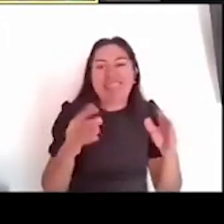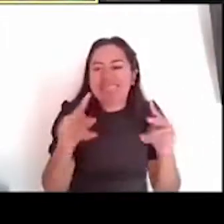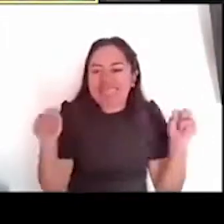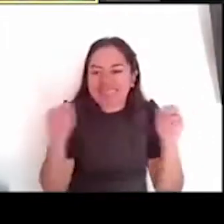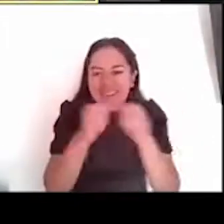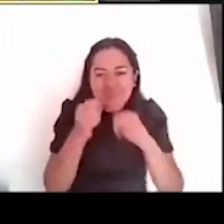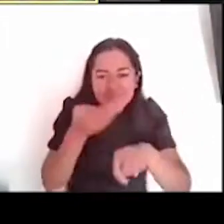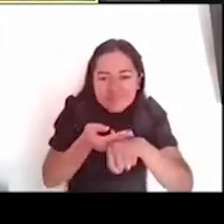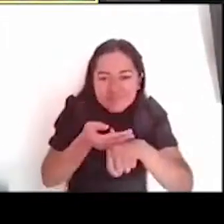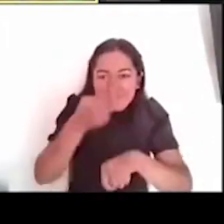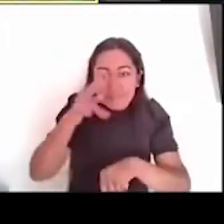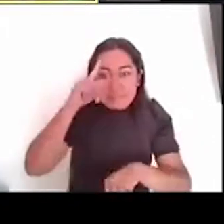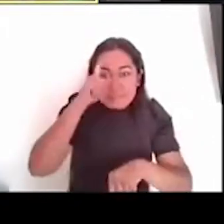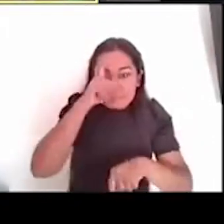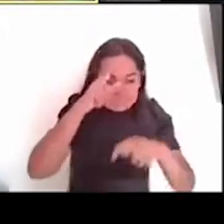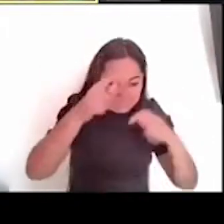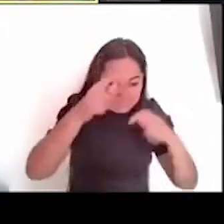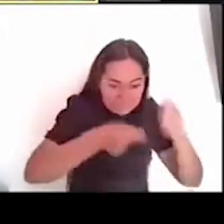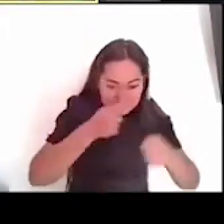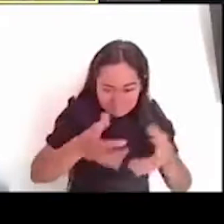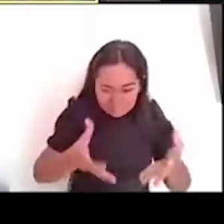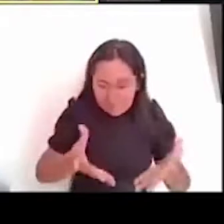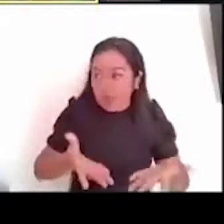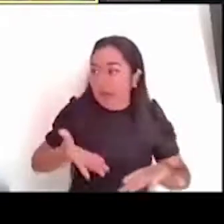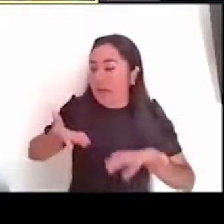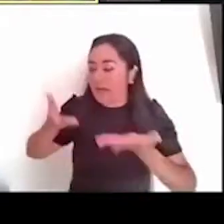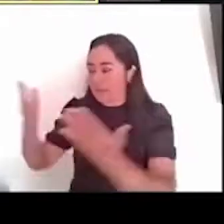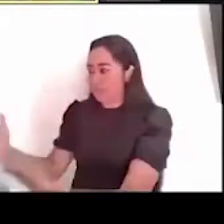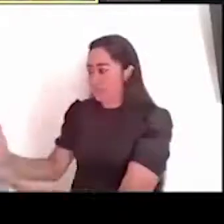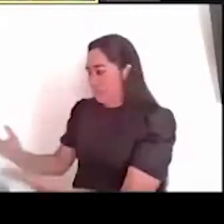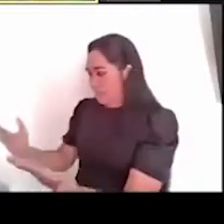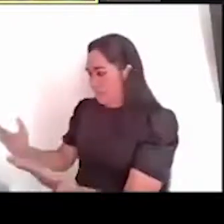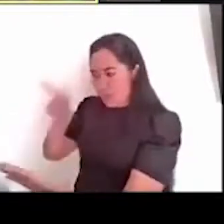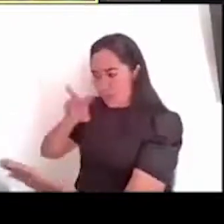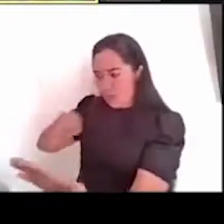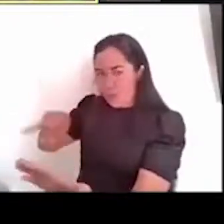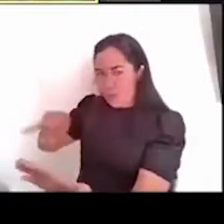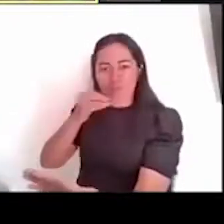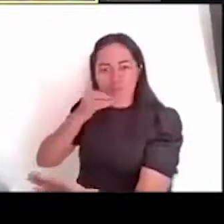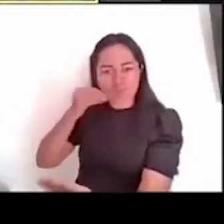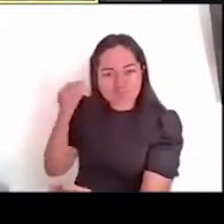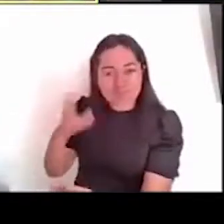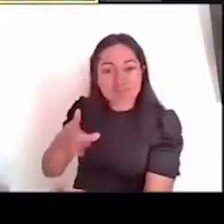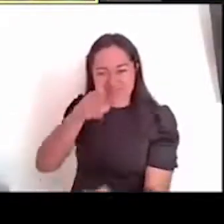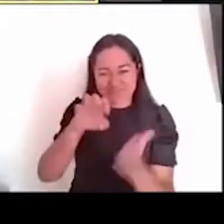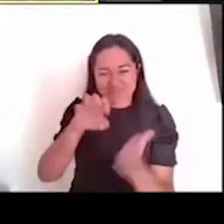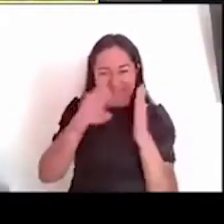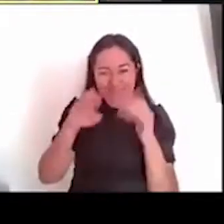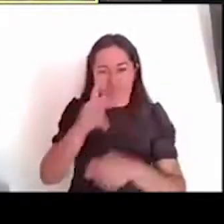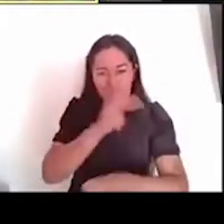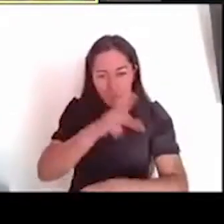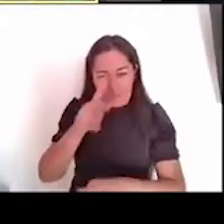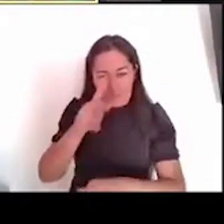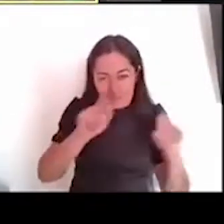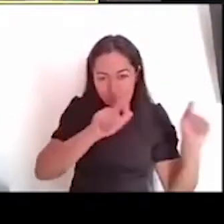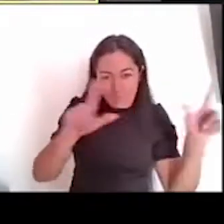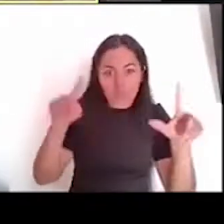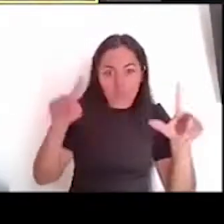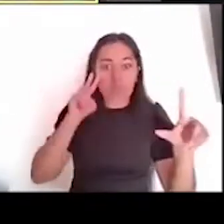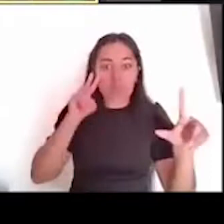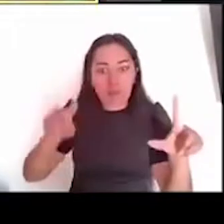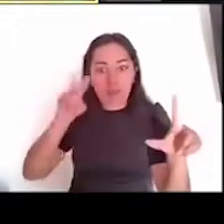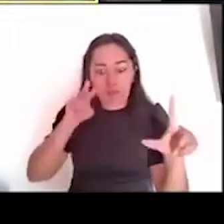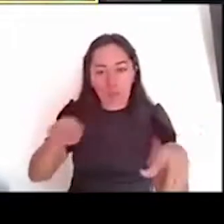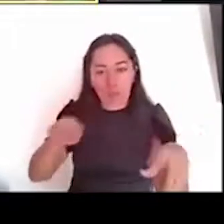que pronto lo inauguren, porque junto con lo que apenas nos enseñaste también en, en el PowerPoint, va a ser espectacular, va a ser un